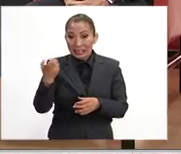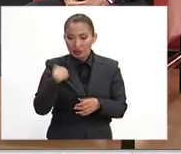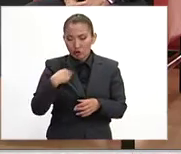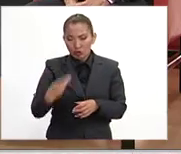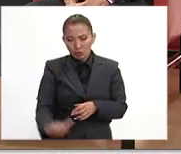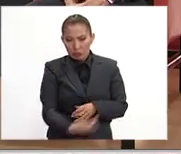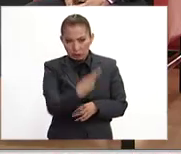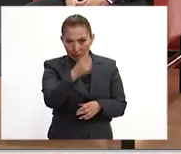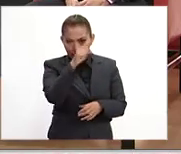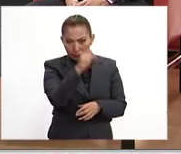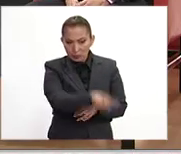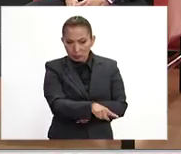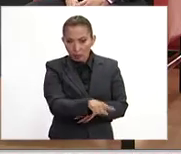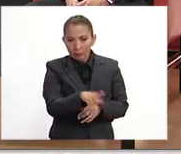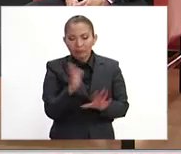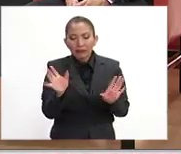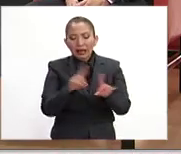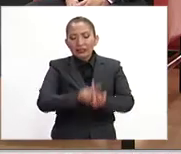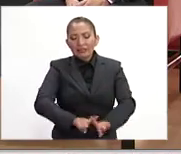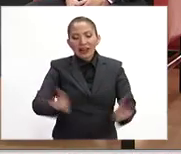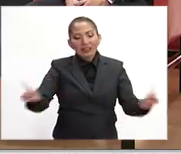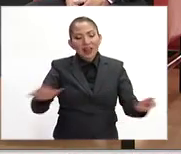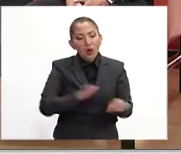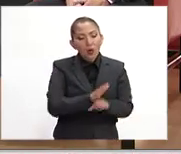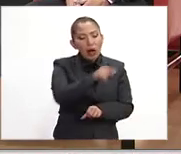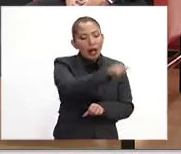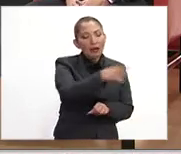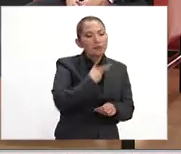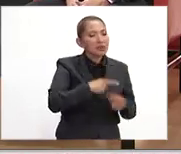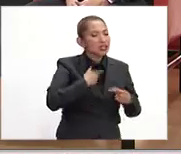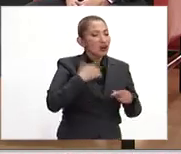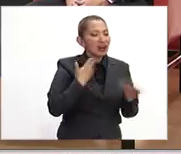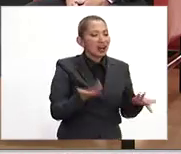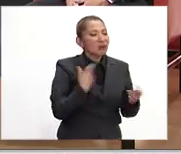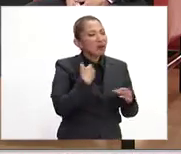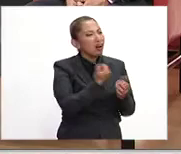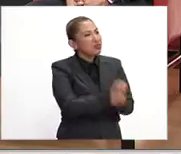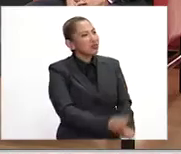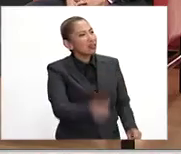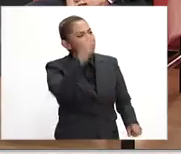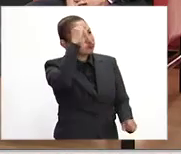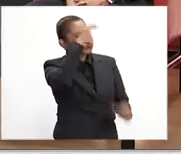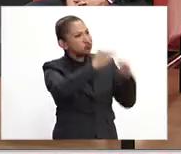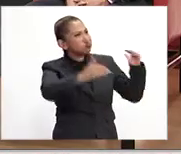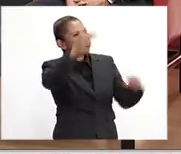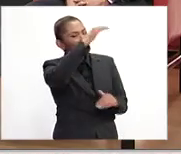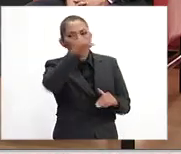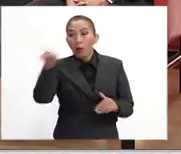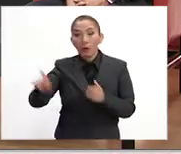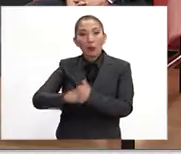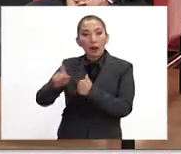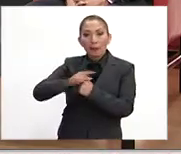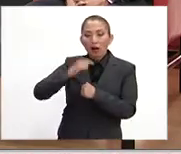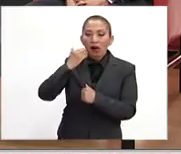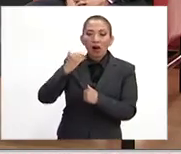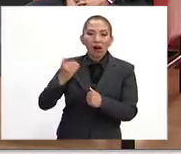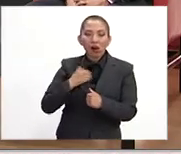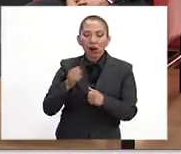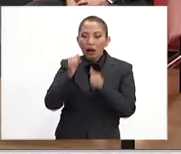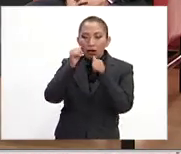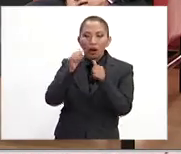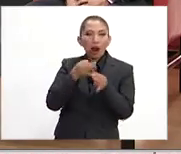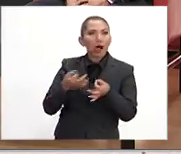lo que preguntabas también de, bueno, ¿en qué diferencia hay alguien que es muy inquieto de alguien que puede tener el trastorno? Es la